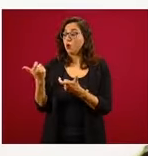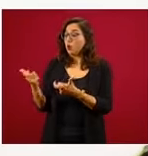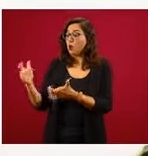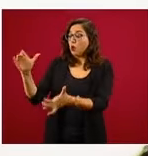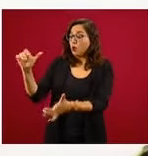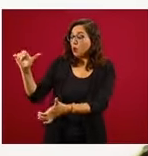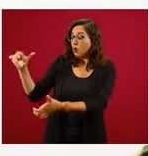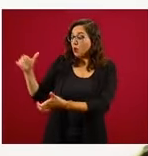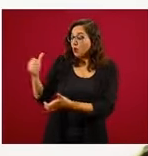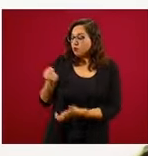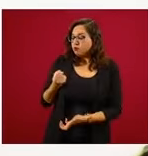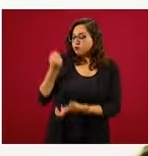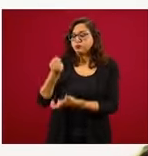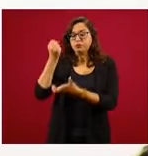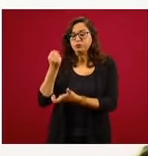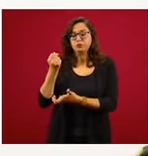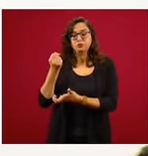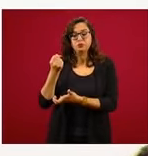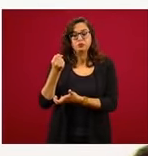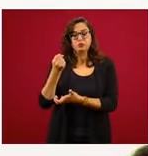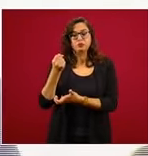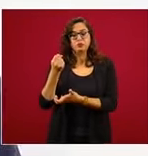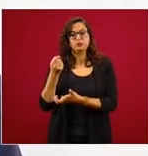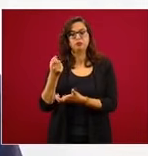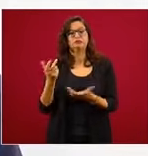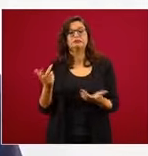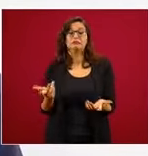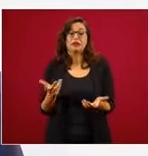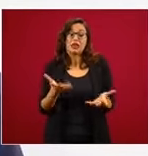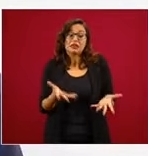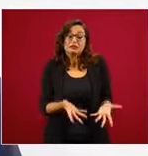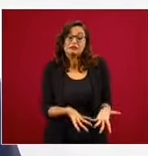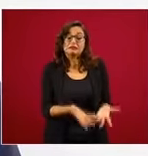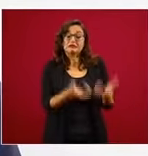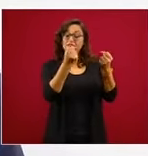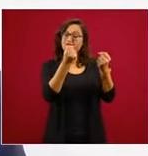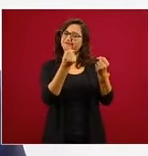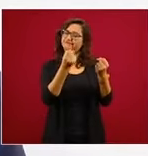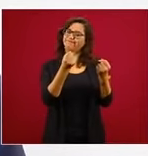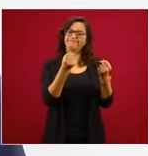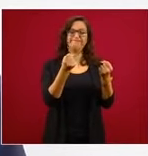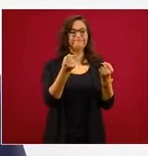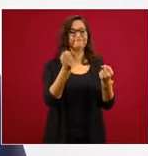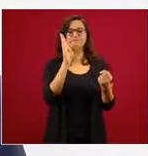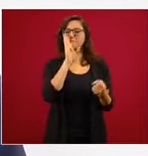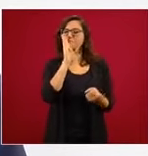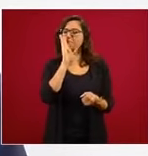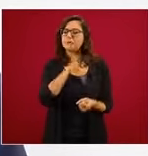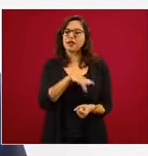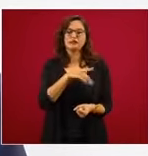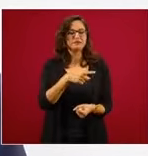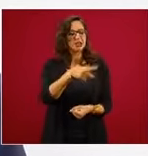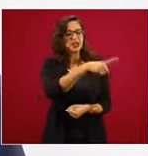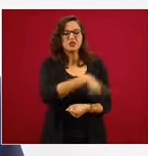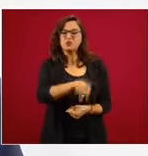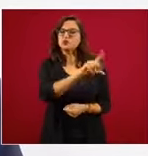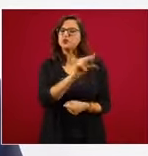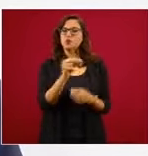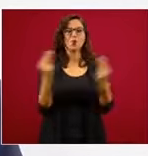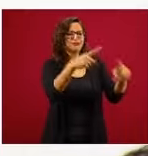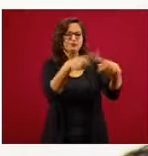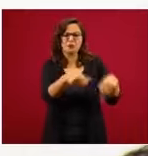rescates, entre comillas, inmorales, es decir, a quienes no necesitan ser